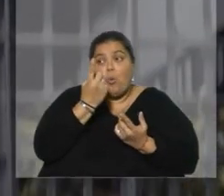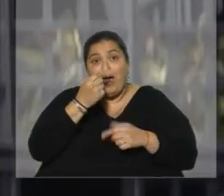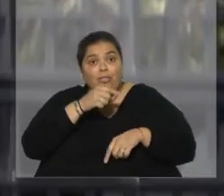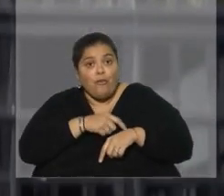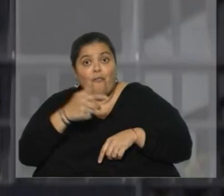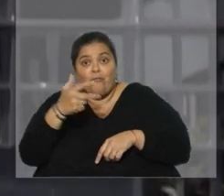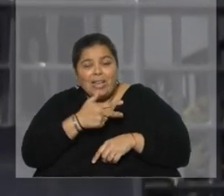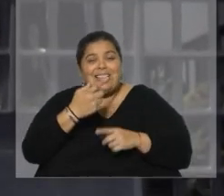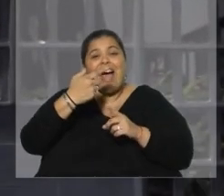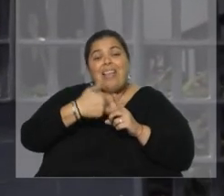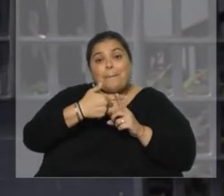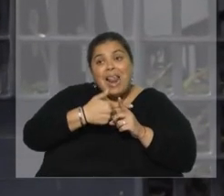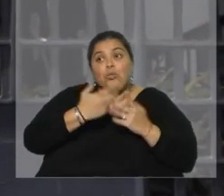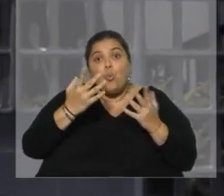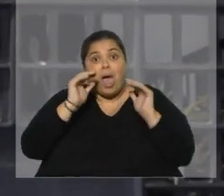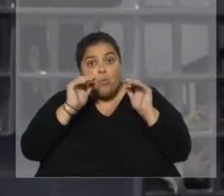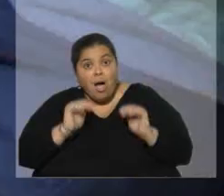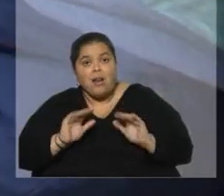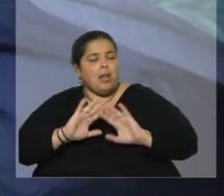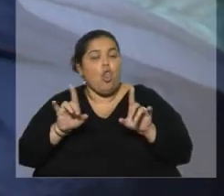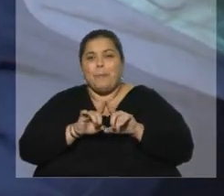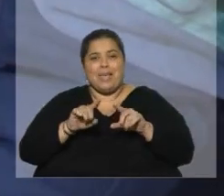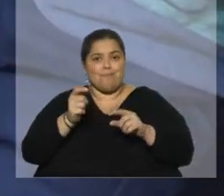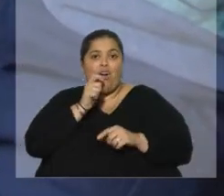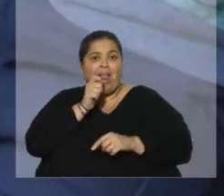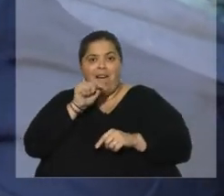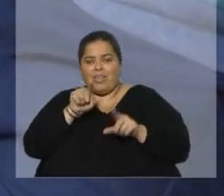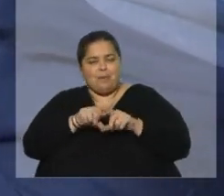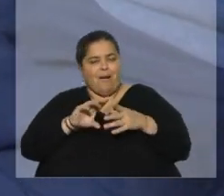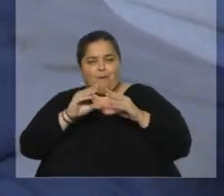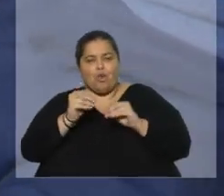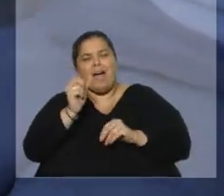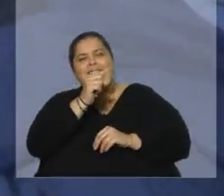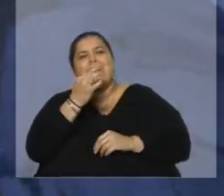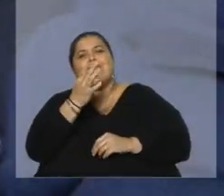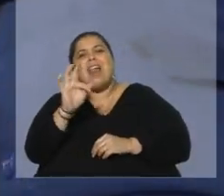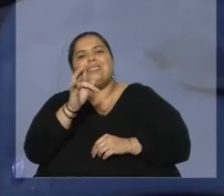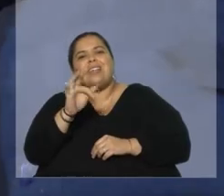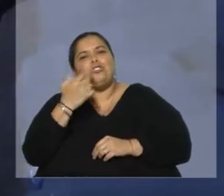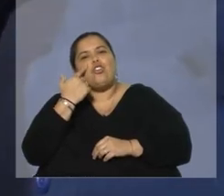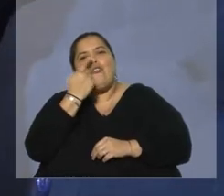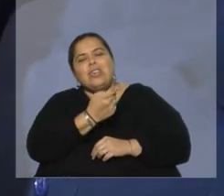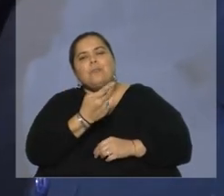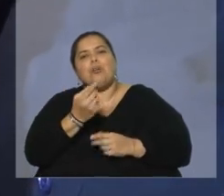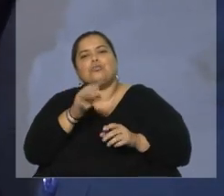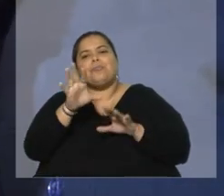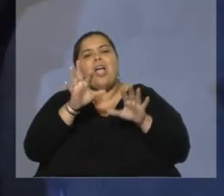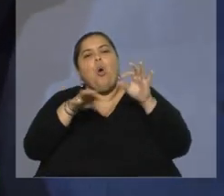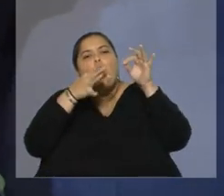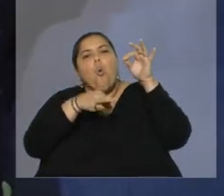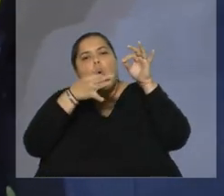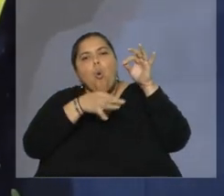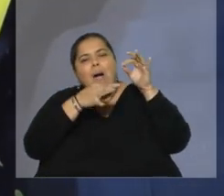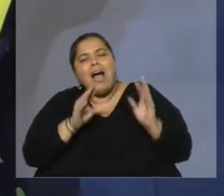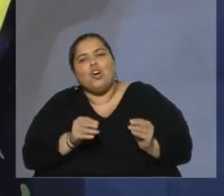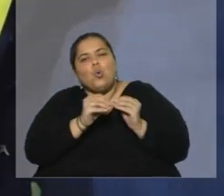cierta temperatura. Y bueno, eso fue lo que fuimos implementando. Vimos en Francia que se cosechaban las uvas con hielo seco en el campo para evitar que se